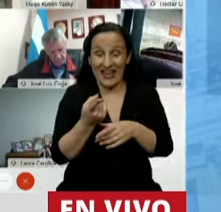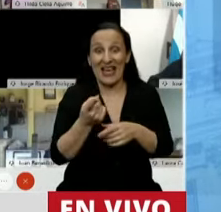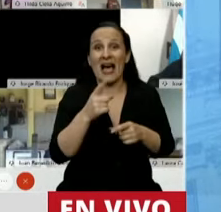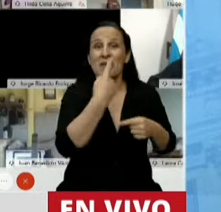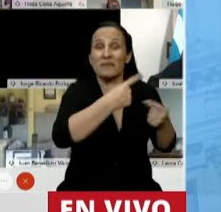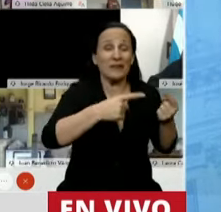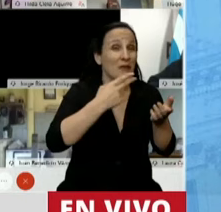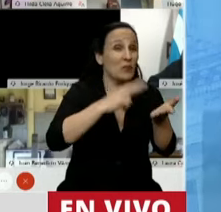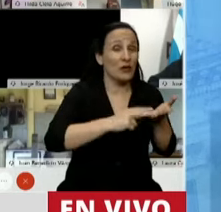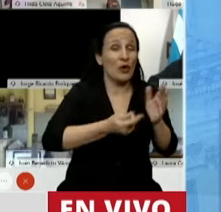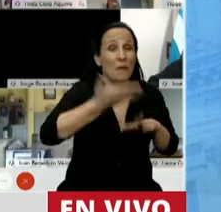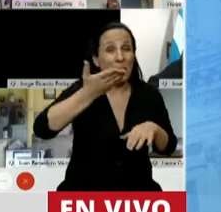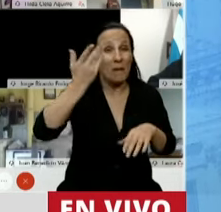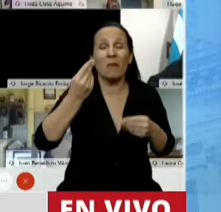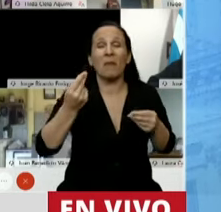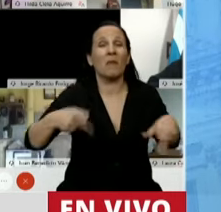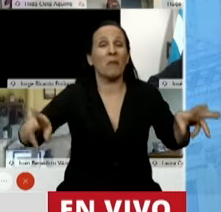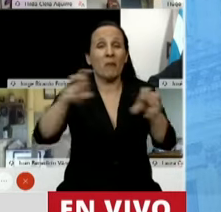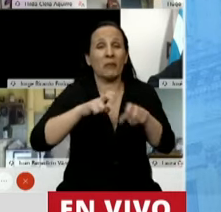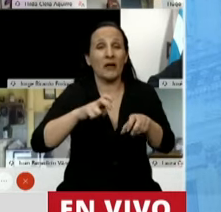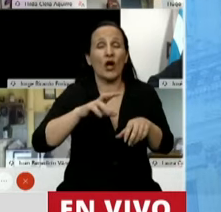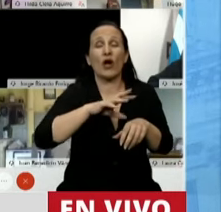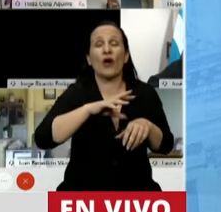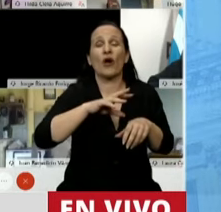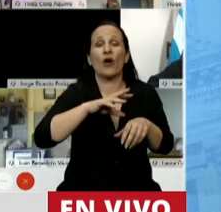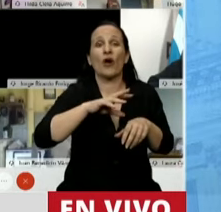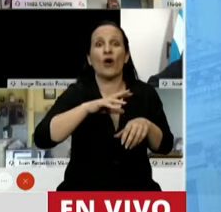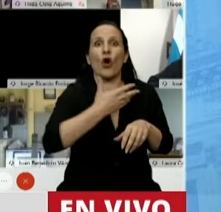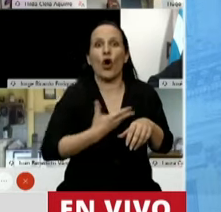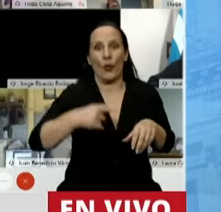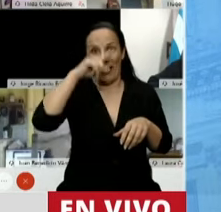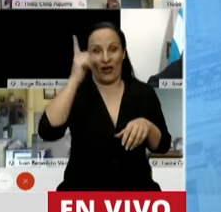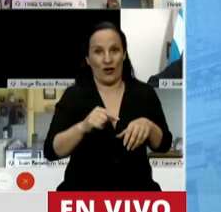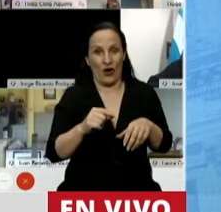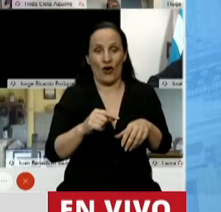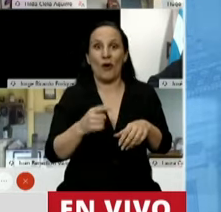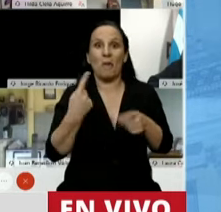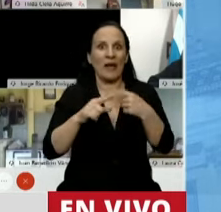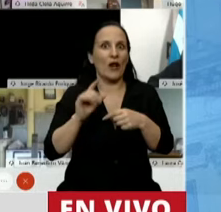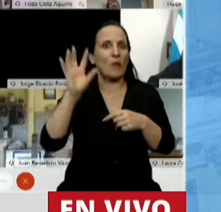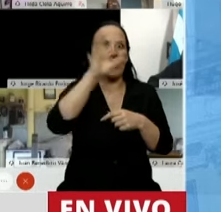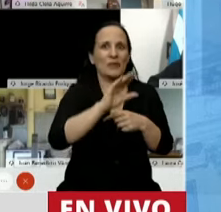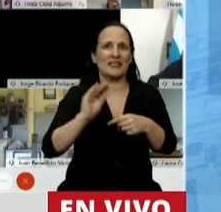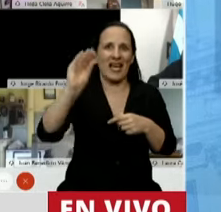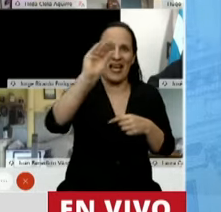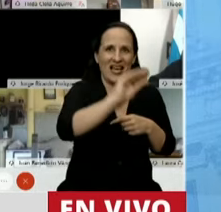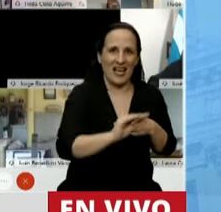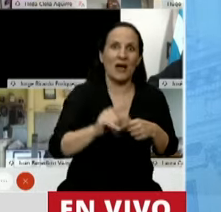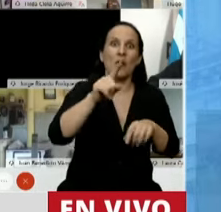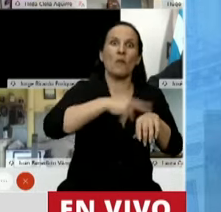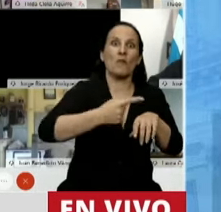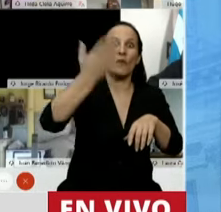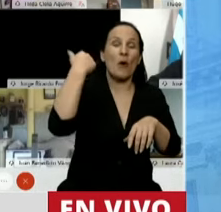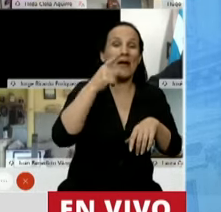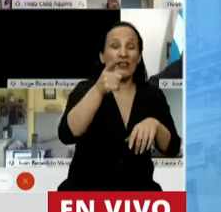inmensa mayoría de los recursos va al Gobierno Federal y no a las provincias. Provincias que debieron suspender en la Corte sus reclamos que tenían